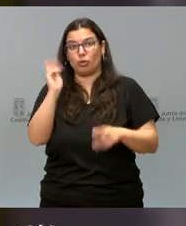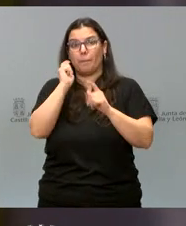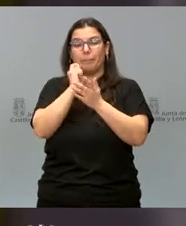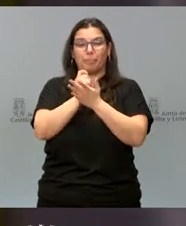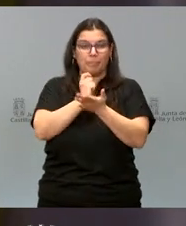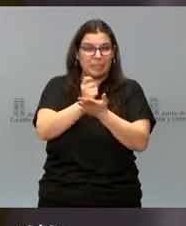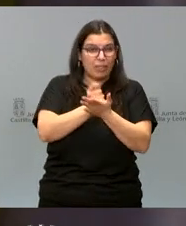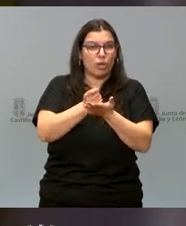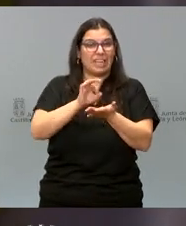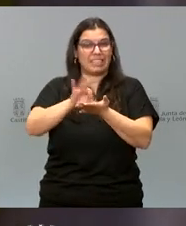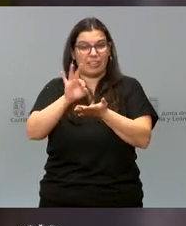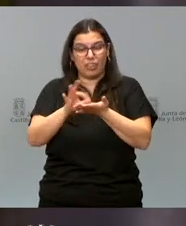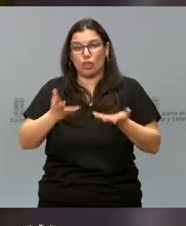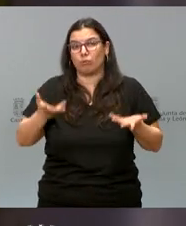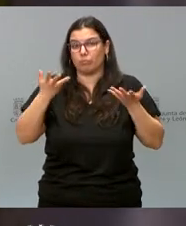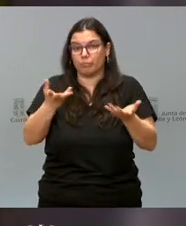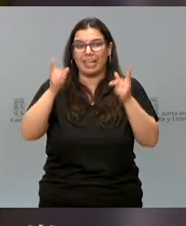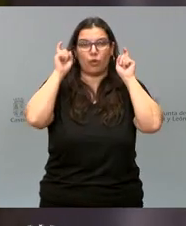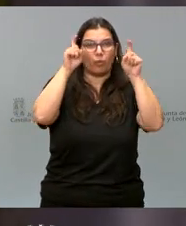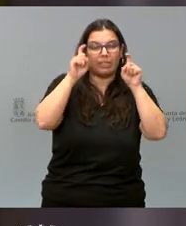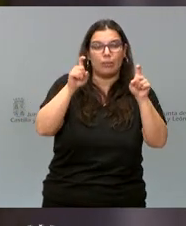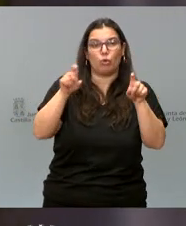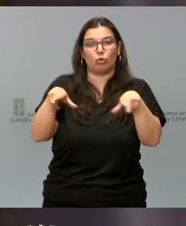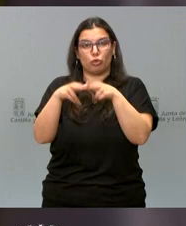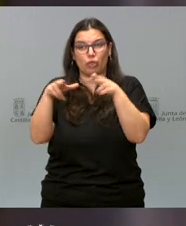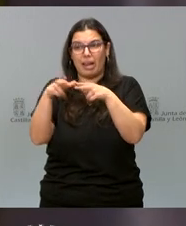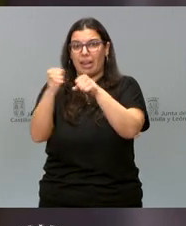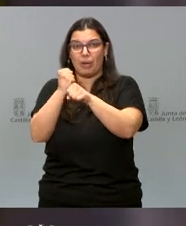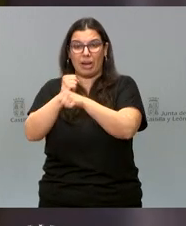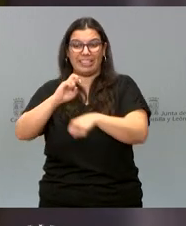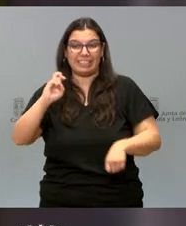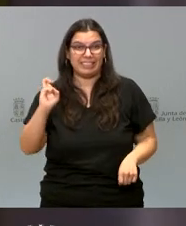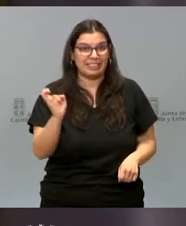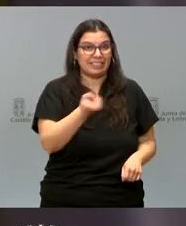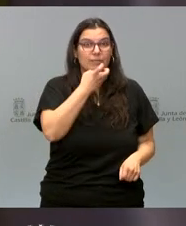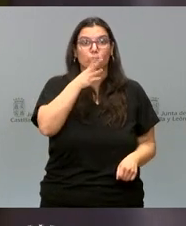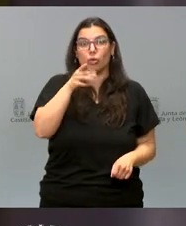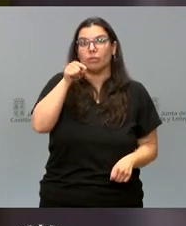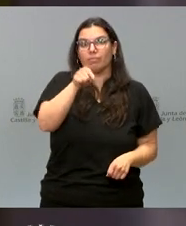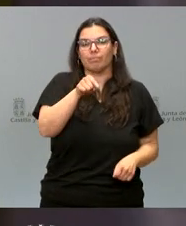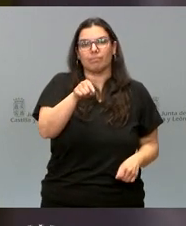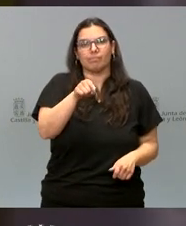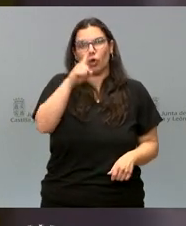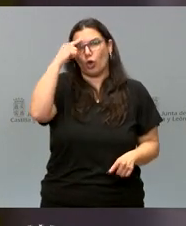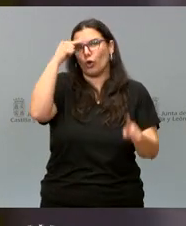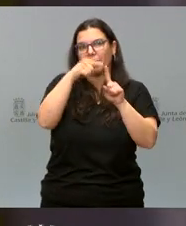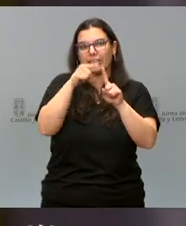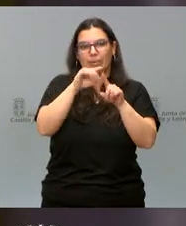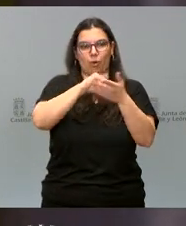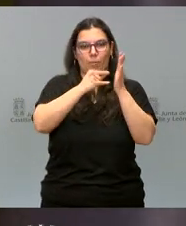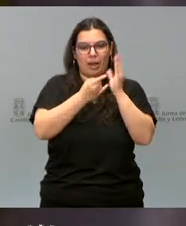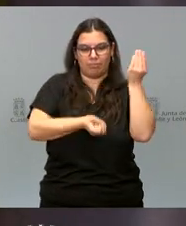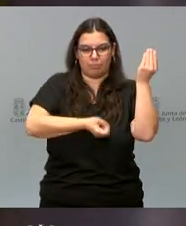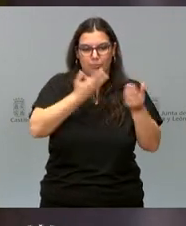servicios educativos, sociales, laborales, porque esto nace con una vocación global.